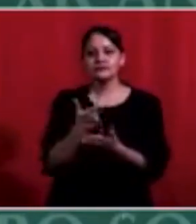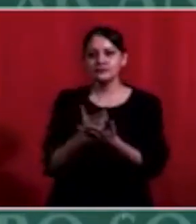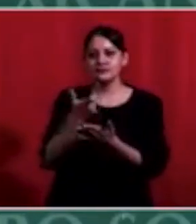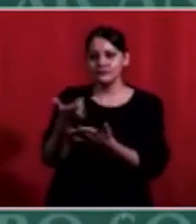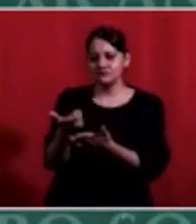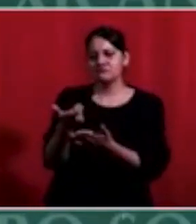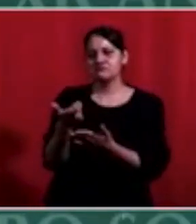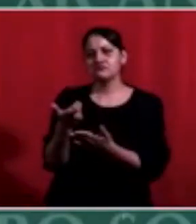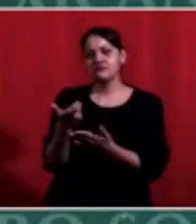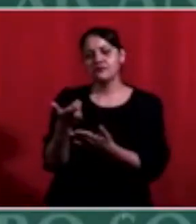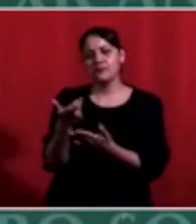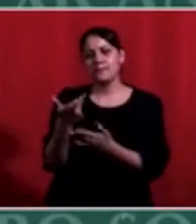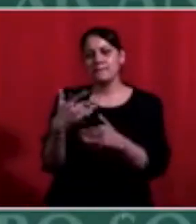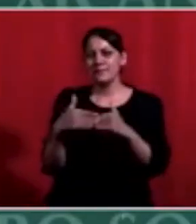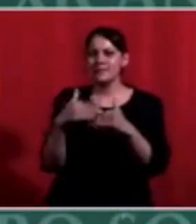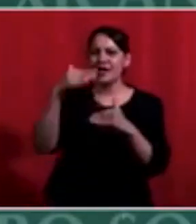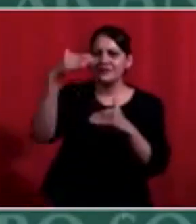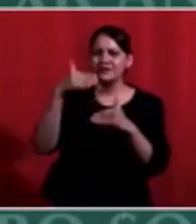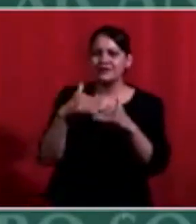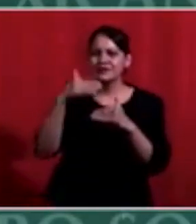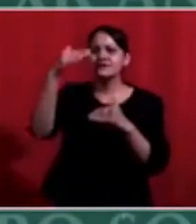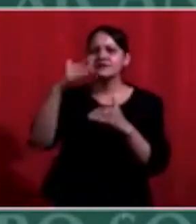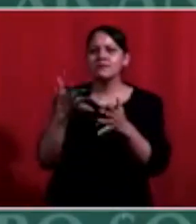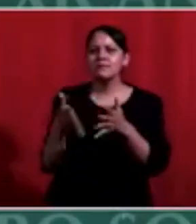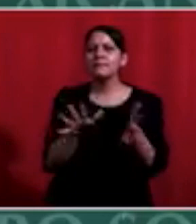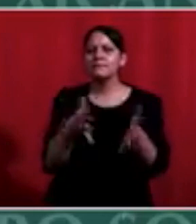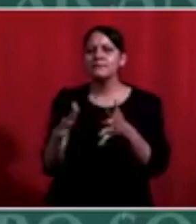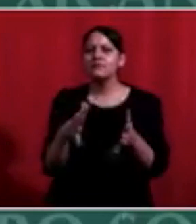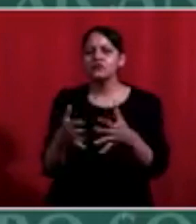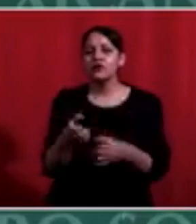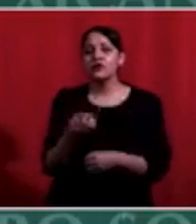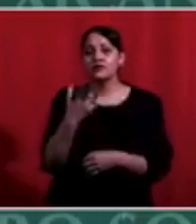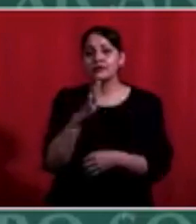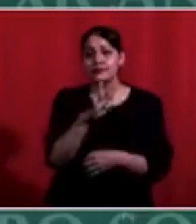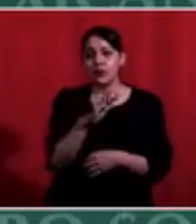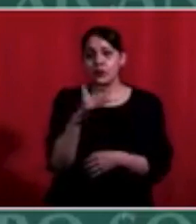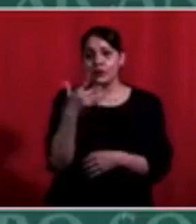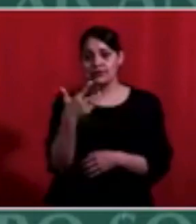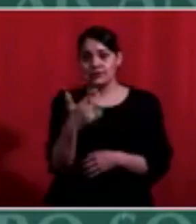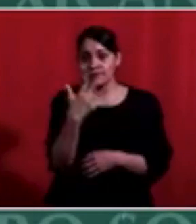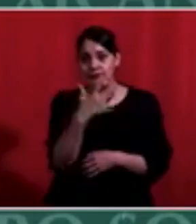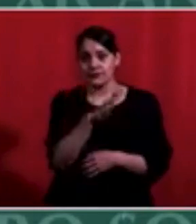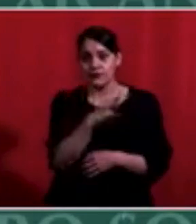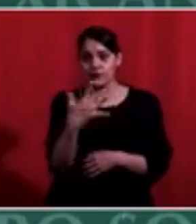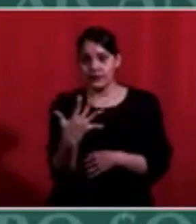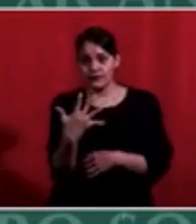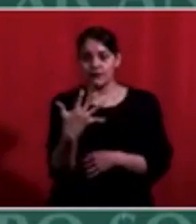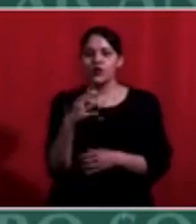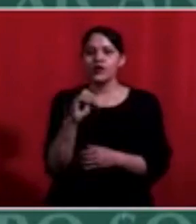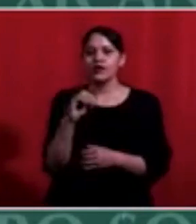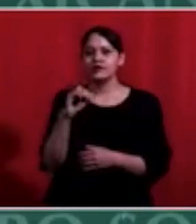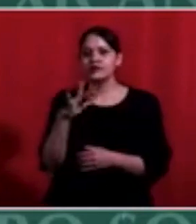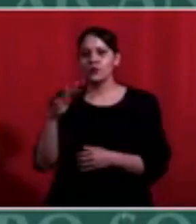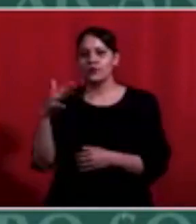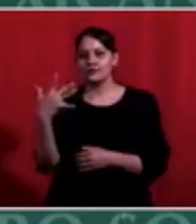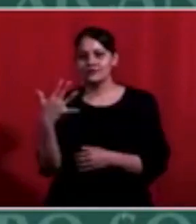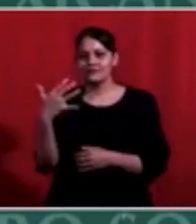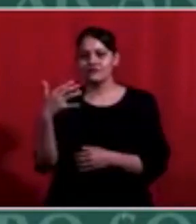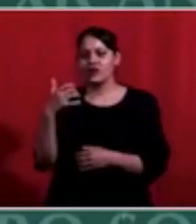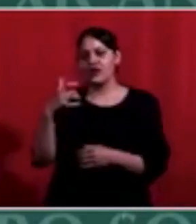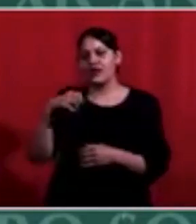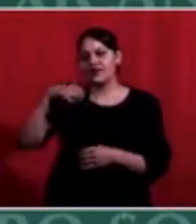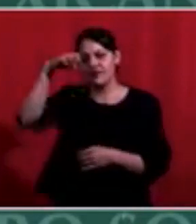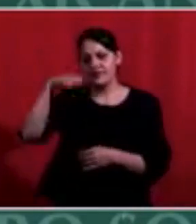simplifica y automatiza el proceso del pago a realizar al empleador, el IMSS confirma la continuidad del programa en beneficio de 2